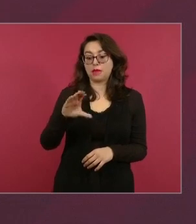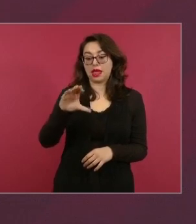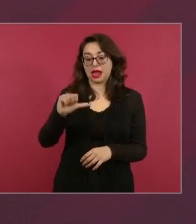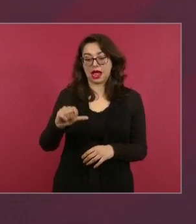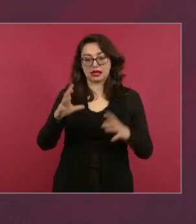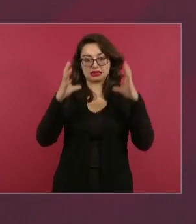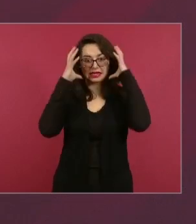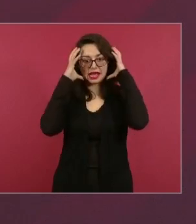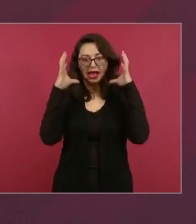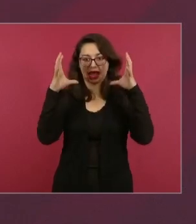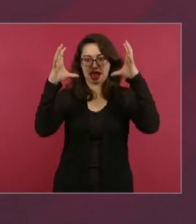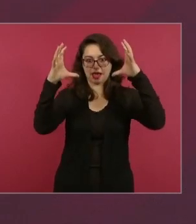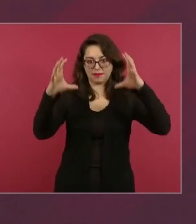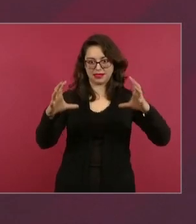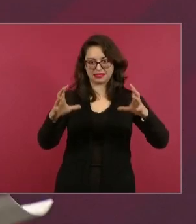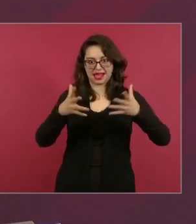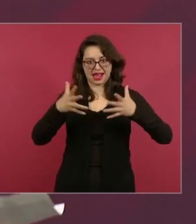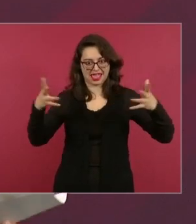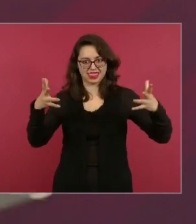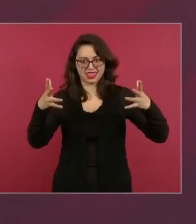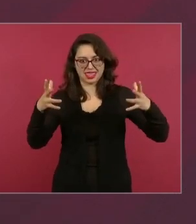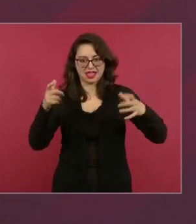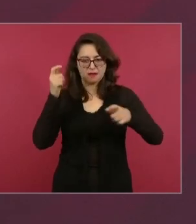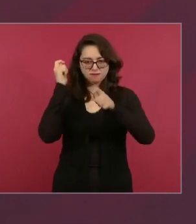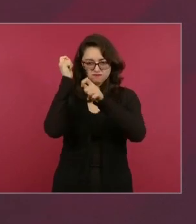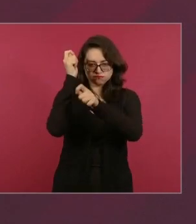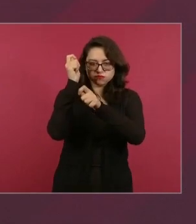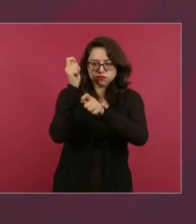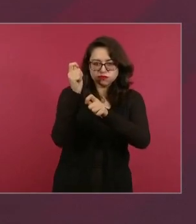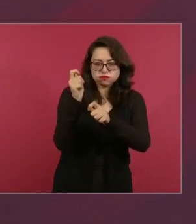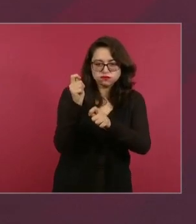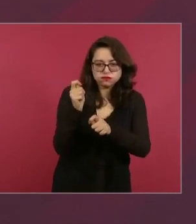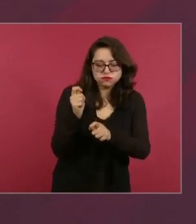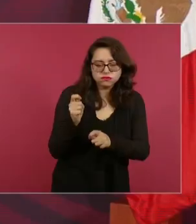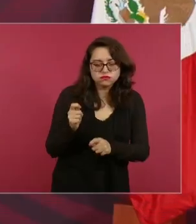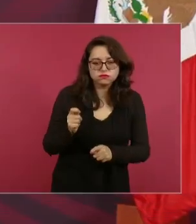que utilizaron los escultores